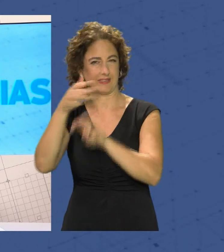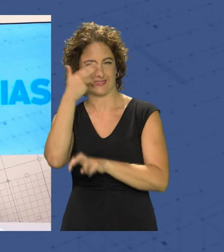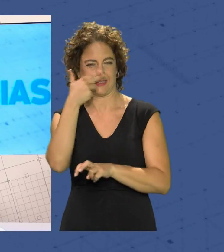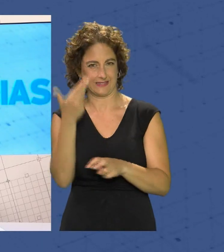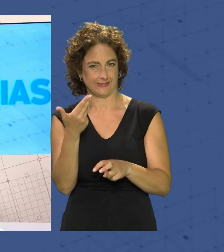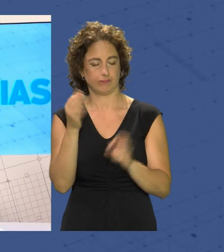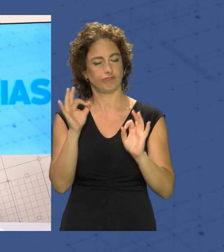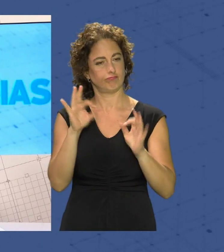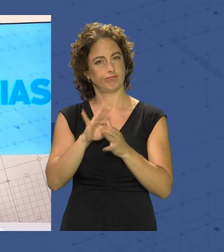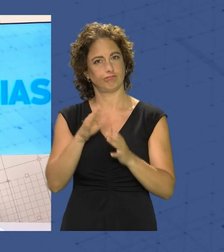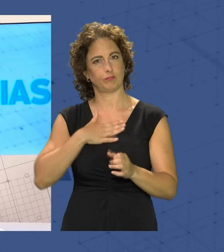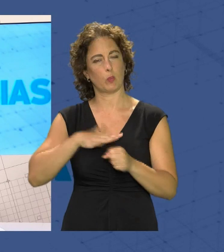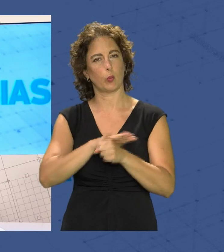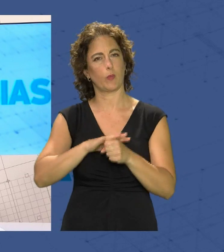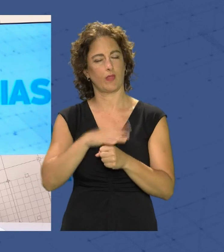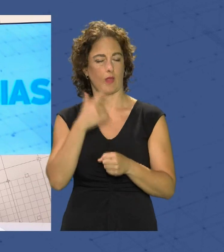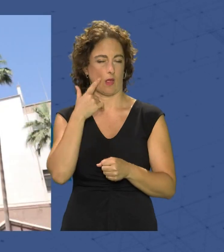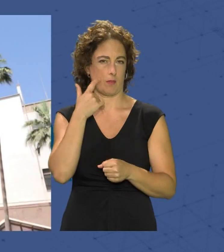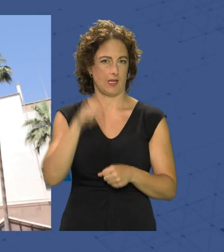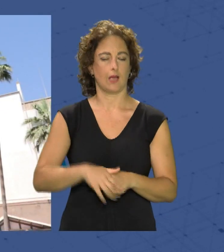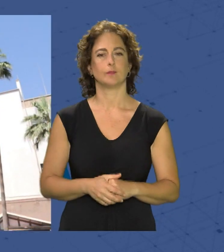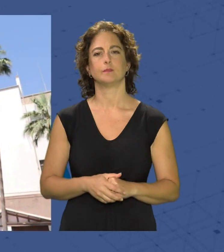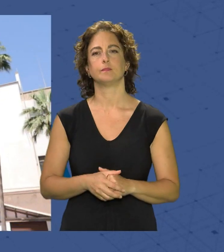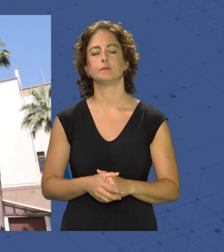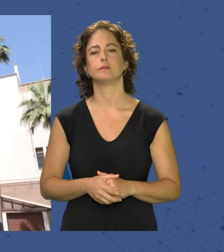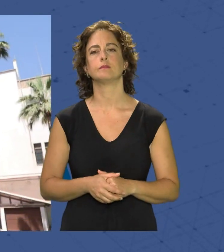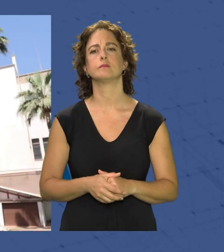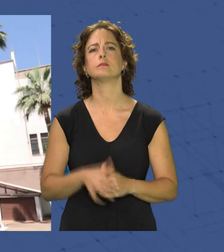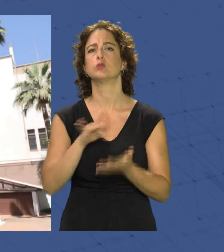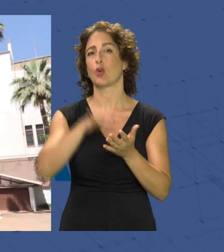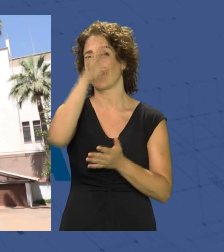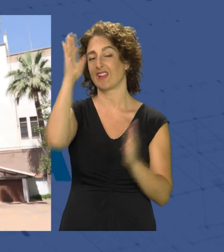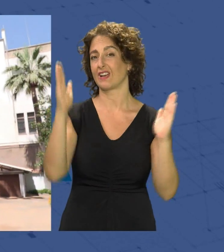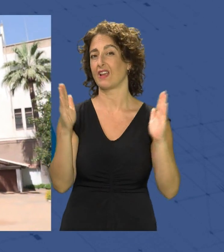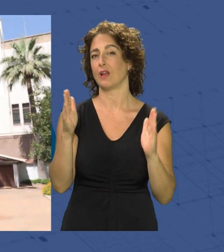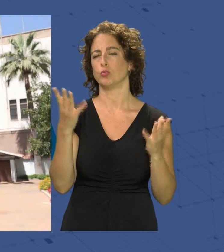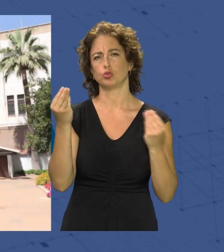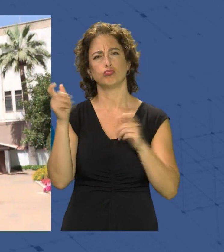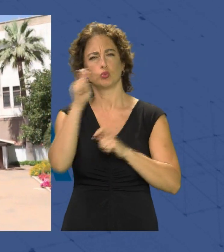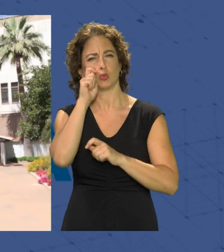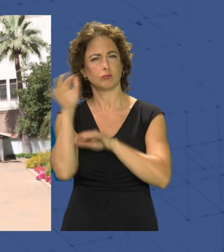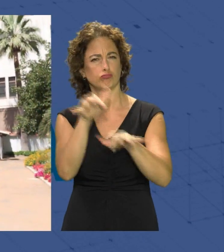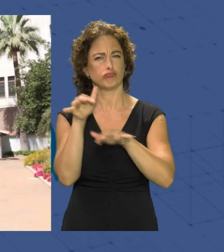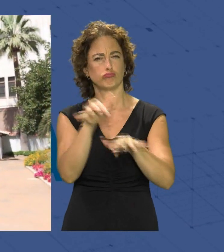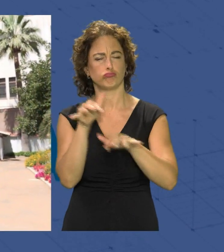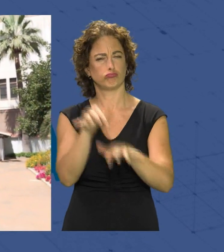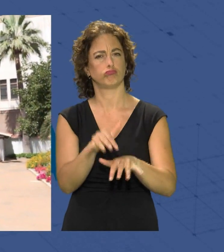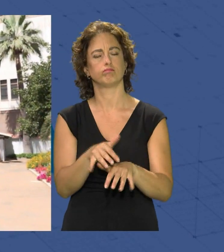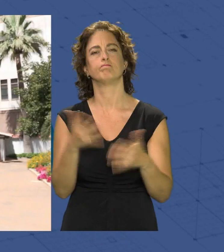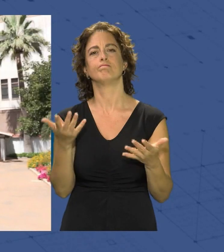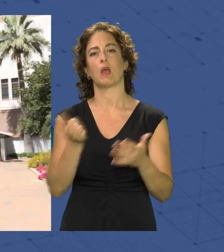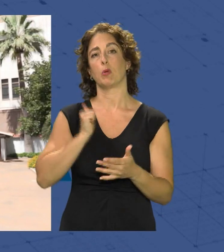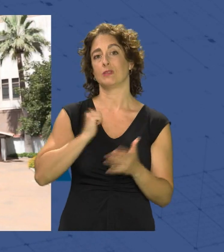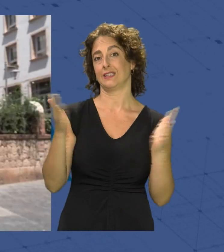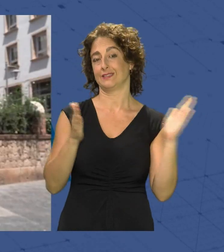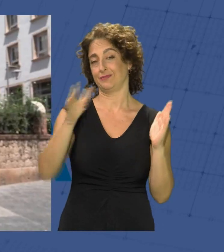para la provincia y la ciudad de Almería Con la llegada del verano son cientos los turistas que visitan cada año nuestra ciudad Aprovechando estos